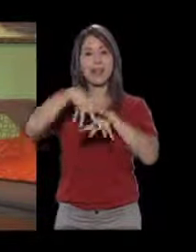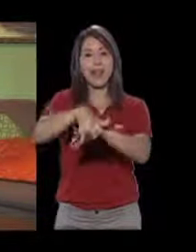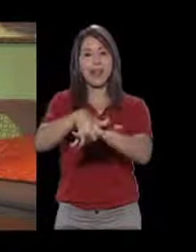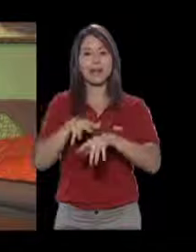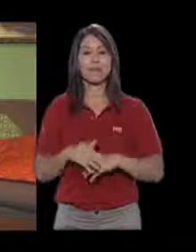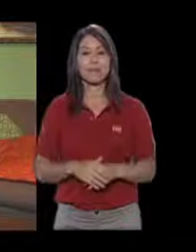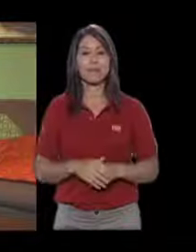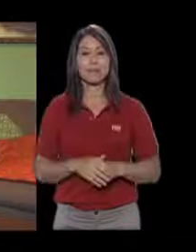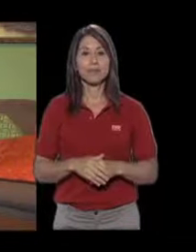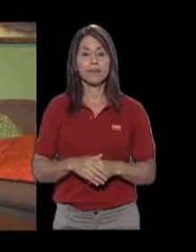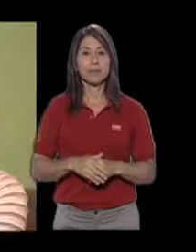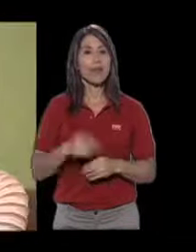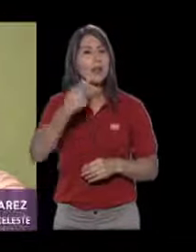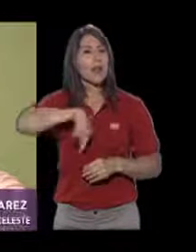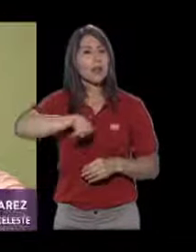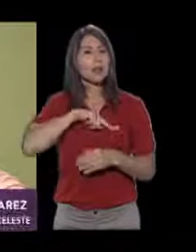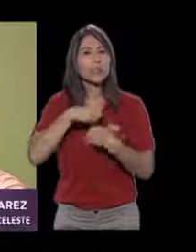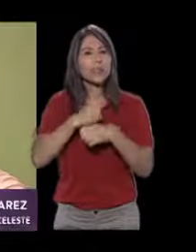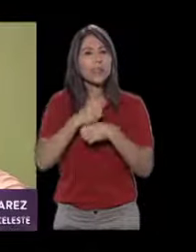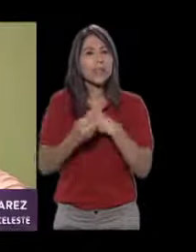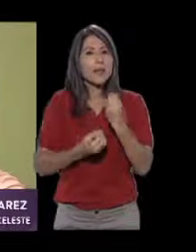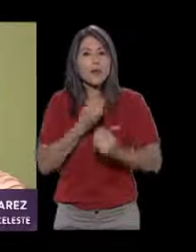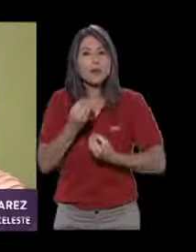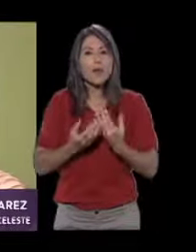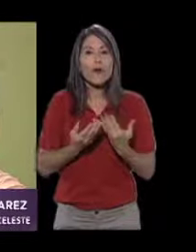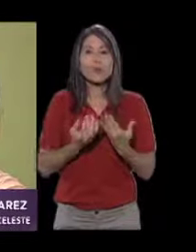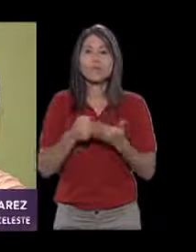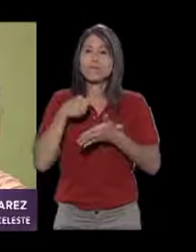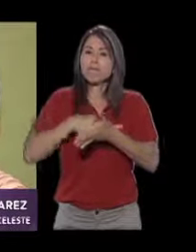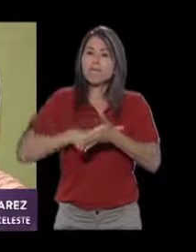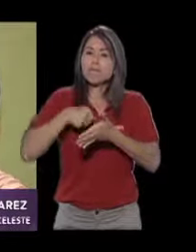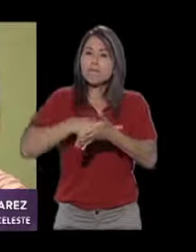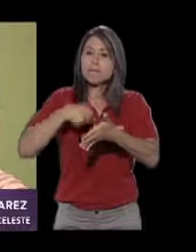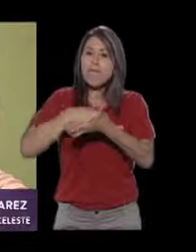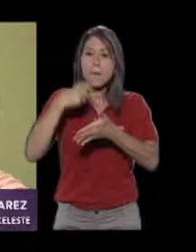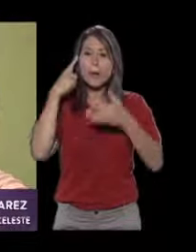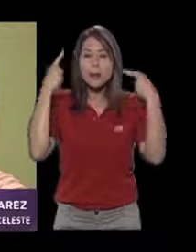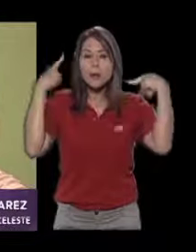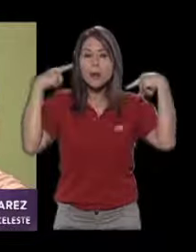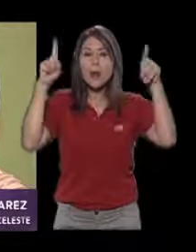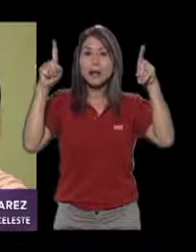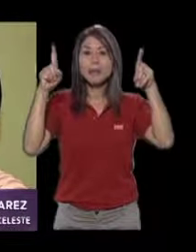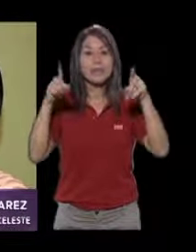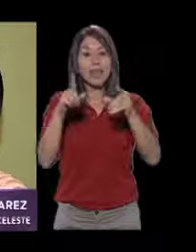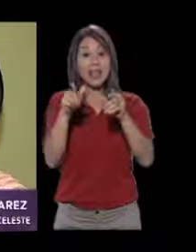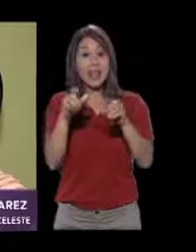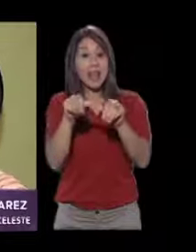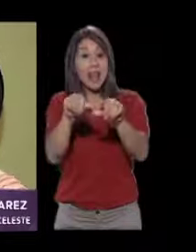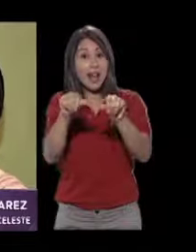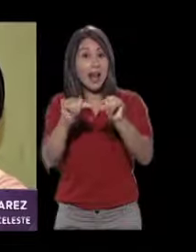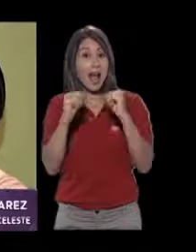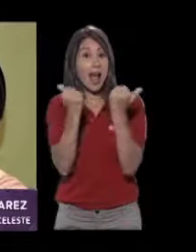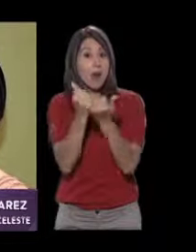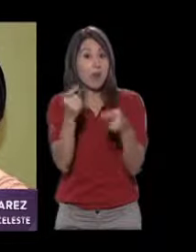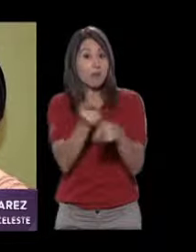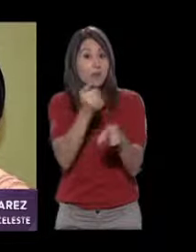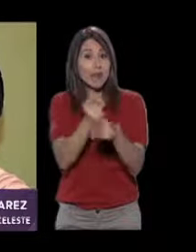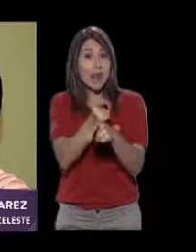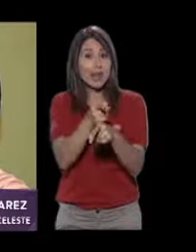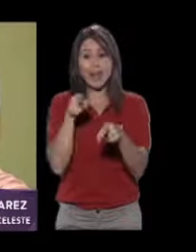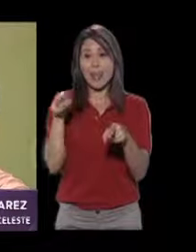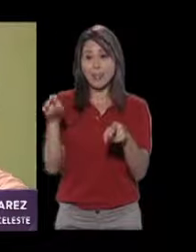Lo que nosotros hicimos fue pelear por un espacio en un aula común para que ella pudiera integrarse.